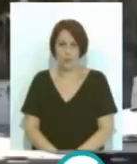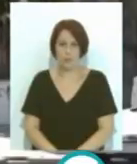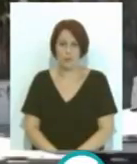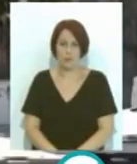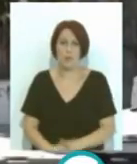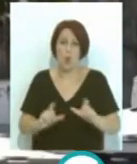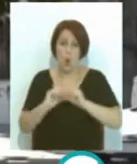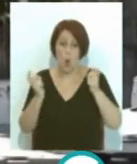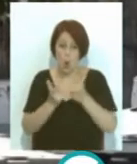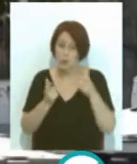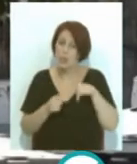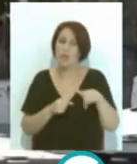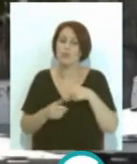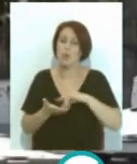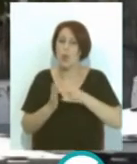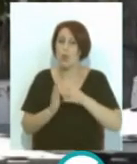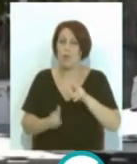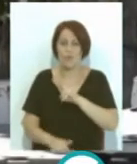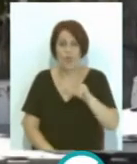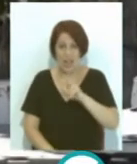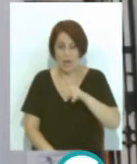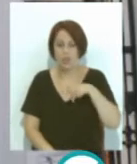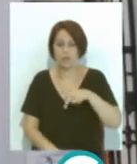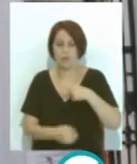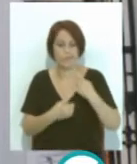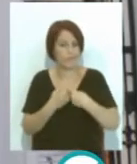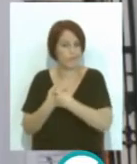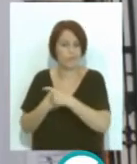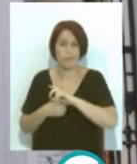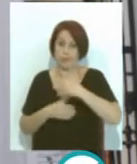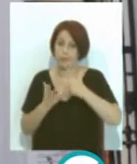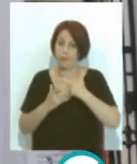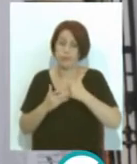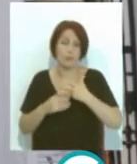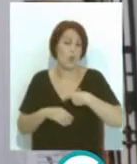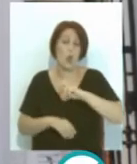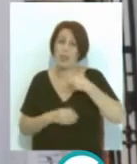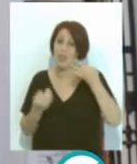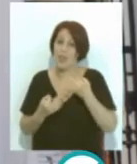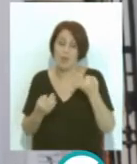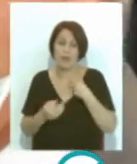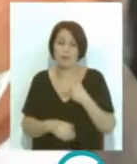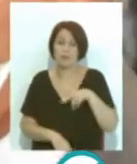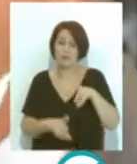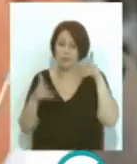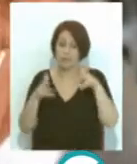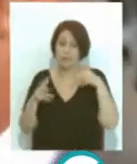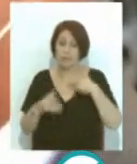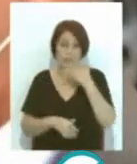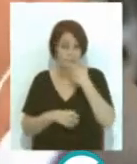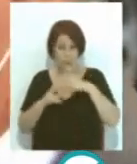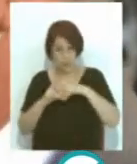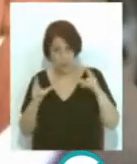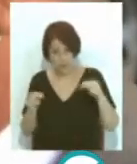La Junta condicionó el desarrollo del proyecto Valcárcel a la participación de otras administraciones. Es la alternativa que el consejero de Conocimiento y